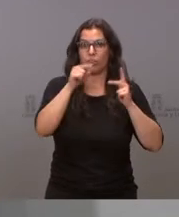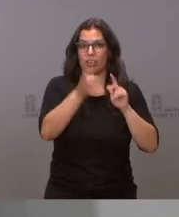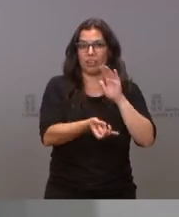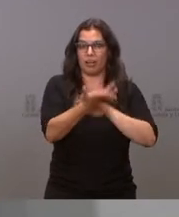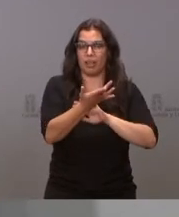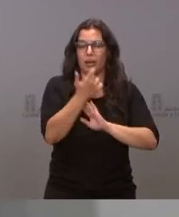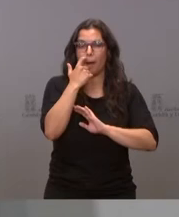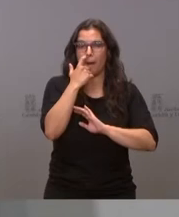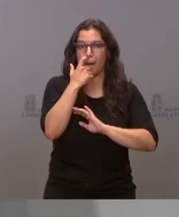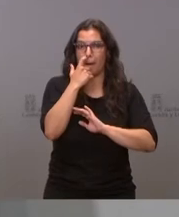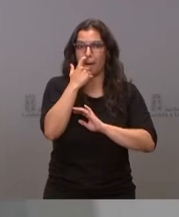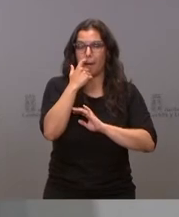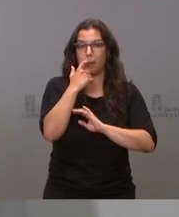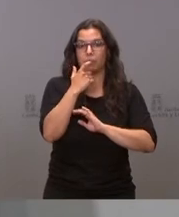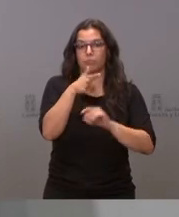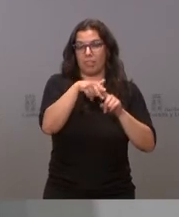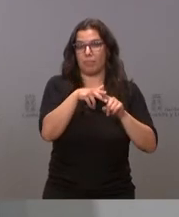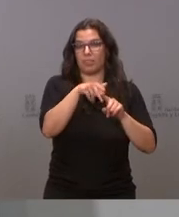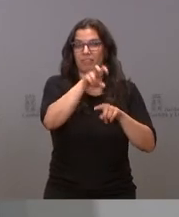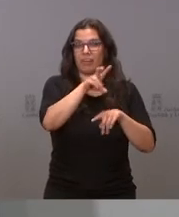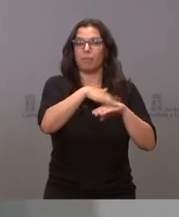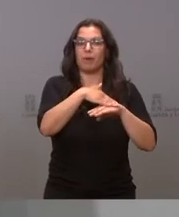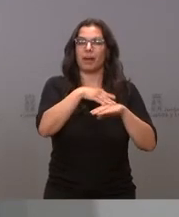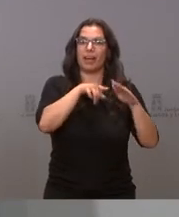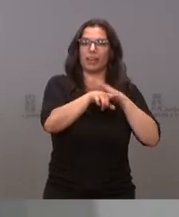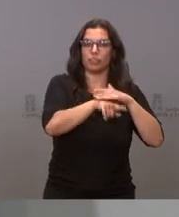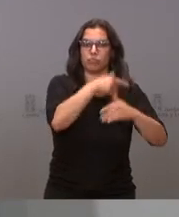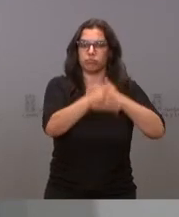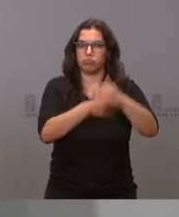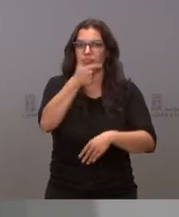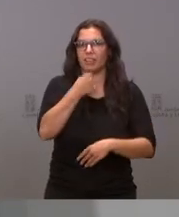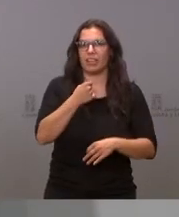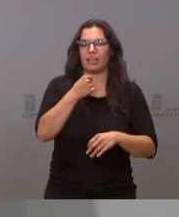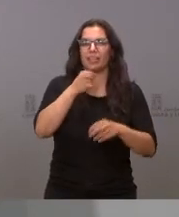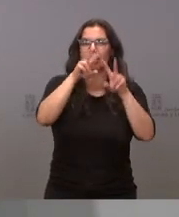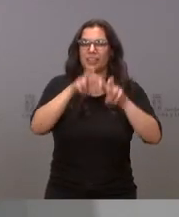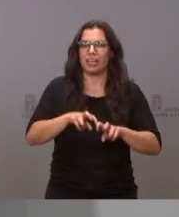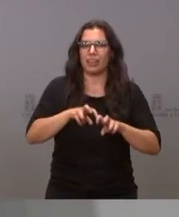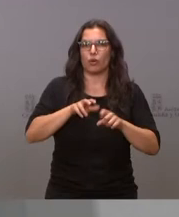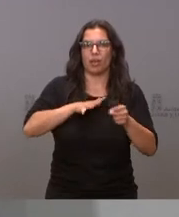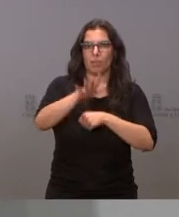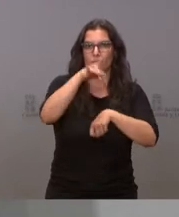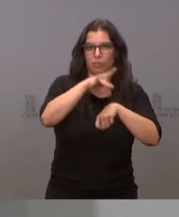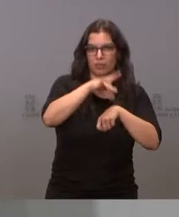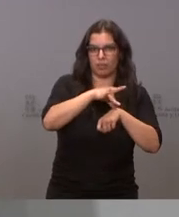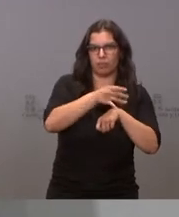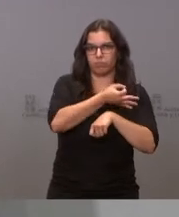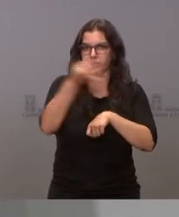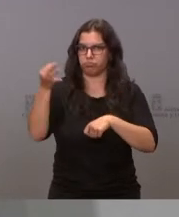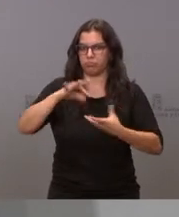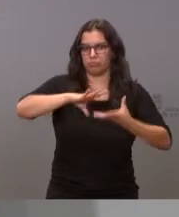de este instrumento para facilitar la gestión de la investigación sanitaria en excelencia básica y aplicada que lleva a cabo